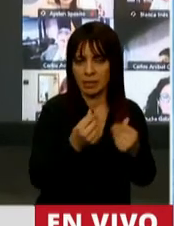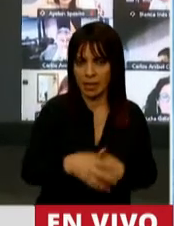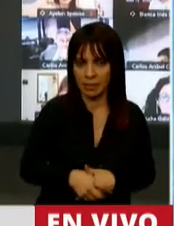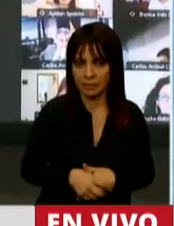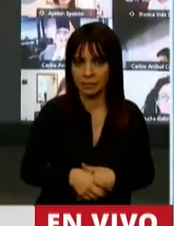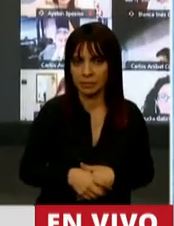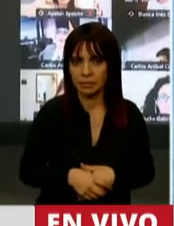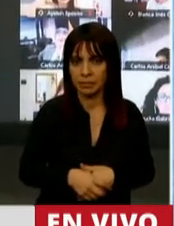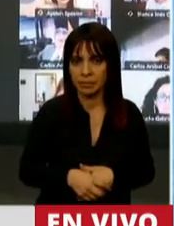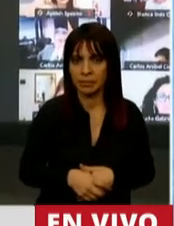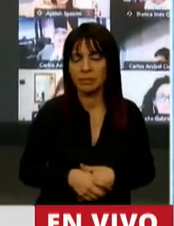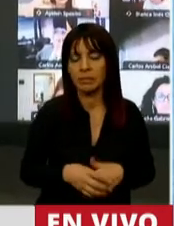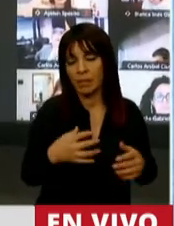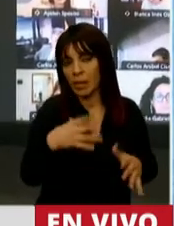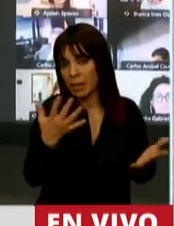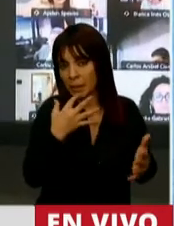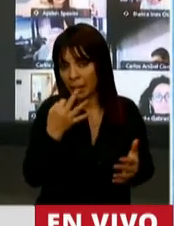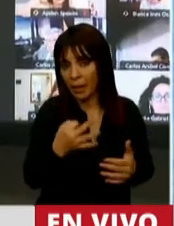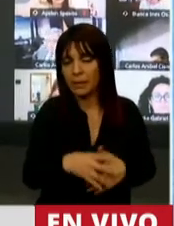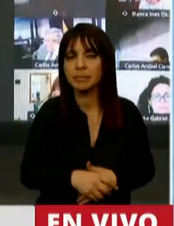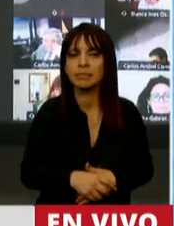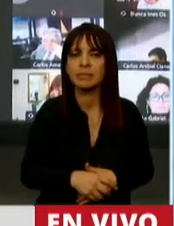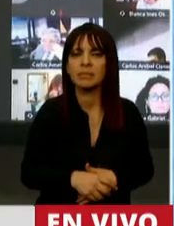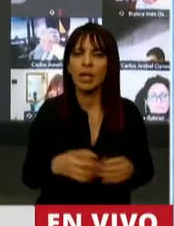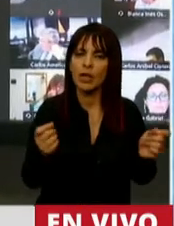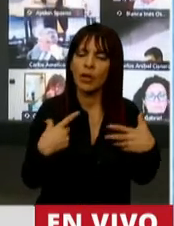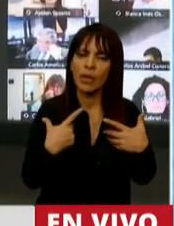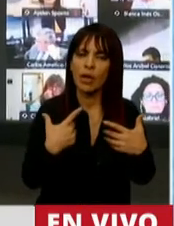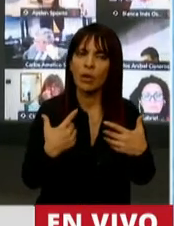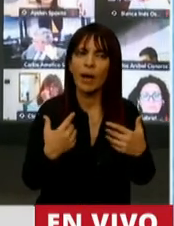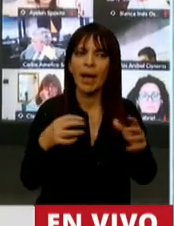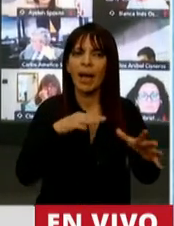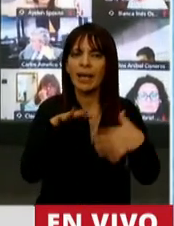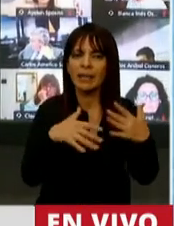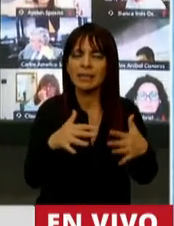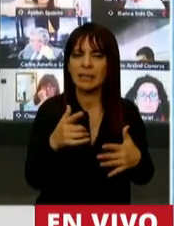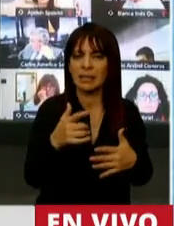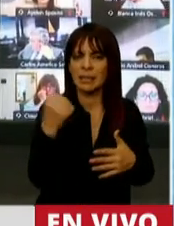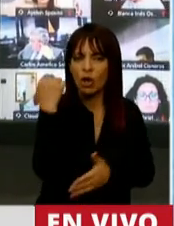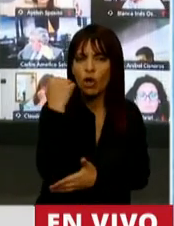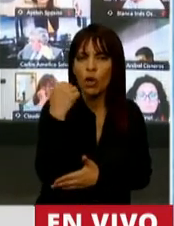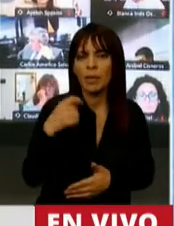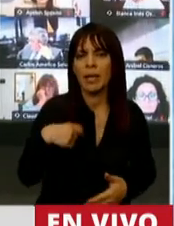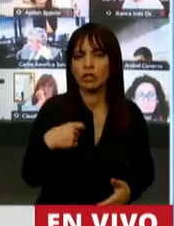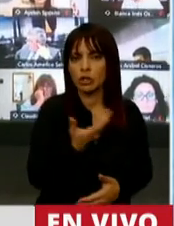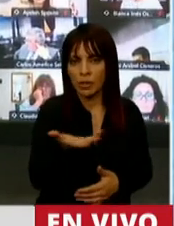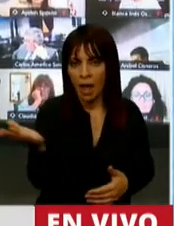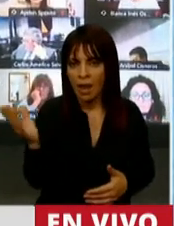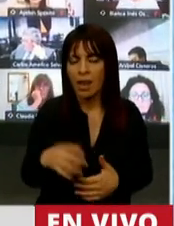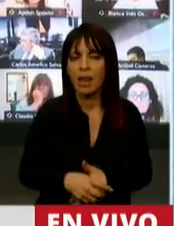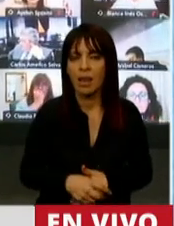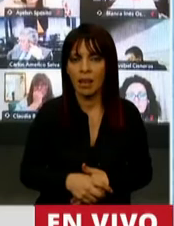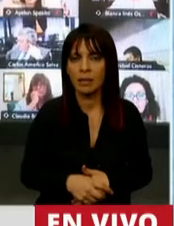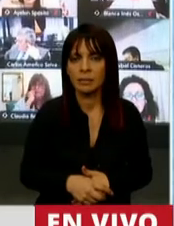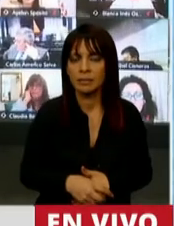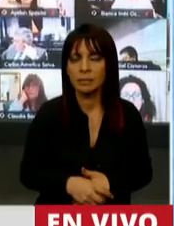Mire, señor presidente, nos dejaron en una fuerte crisis económica y social. Que apenas empezó este gobierno,